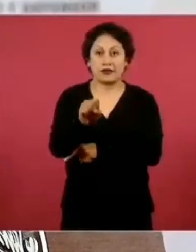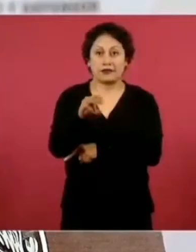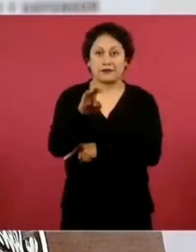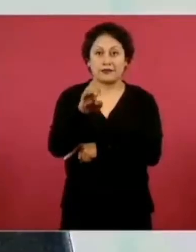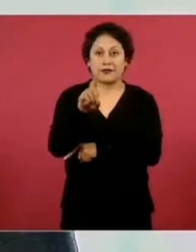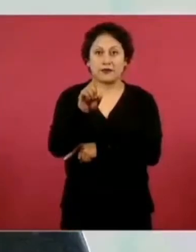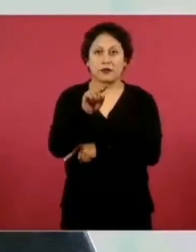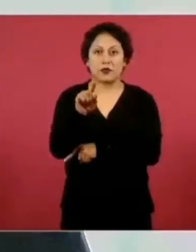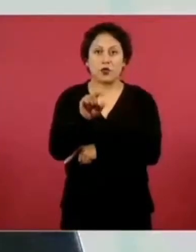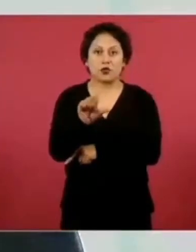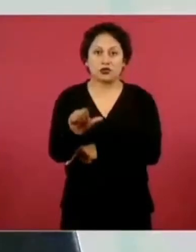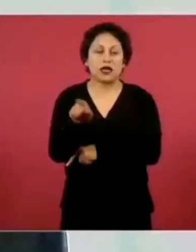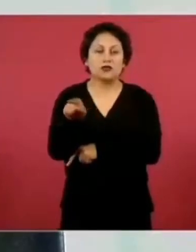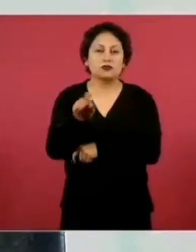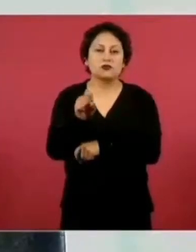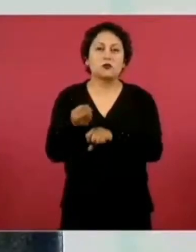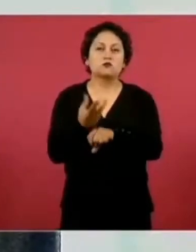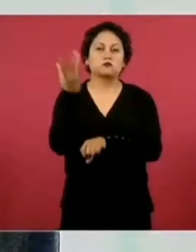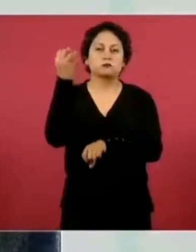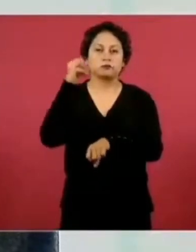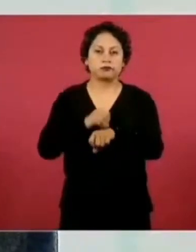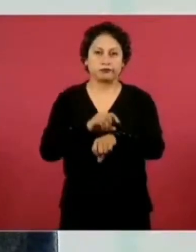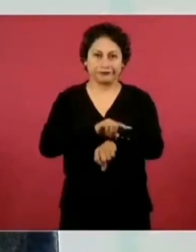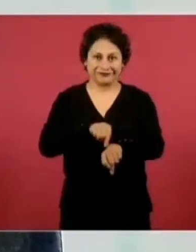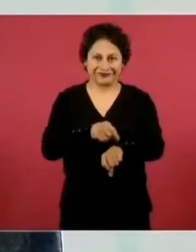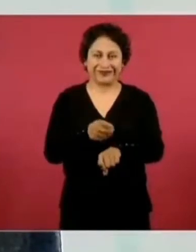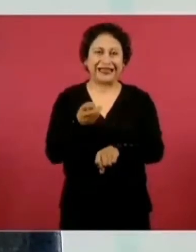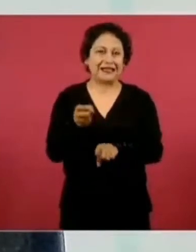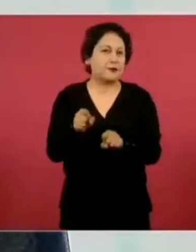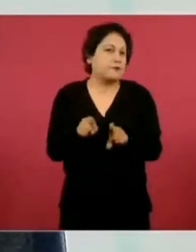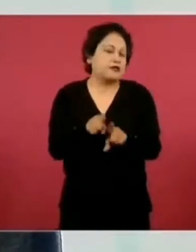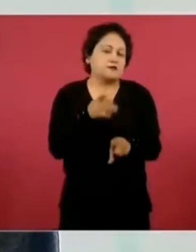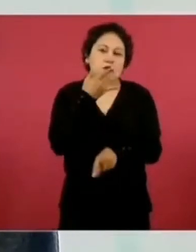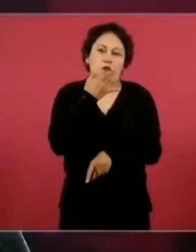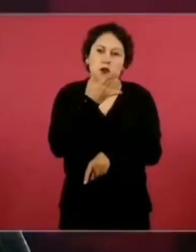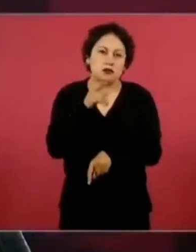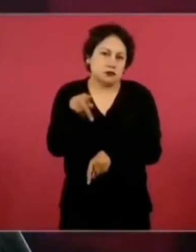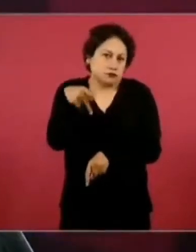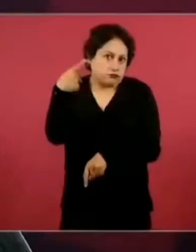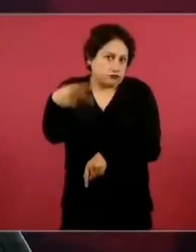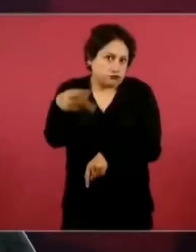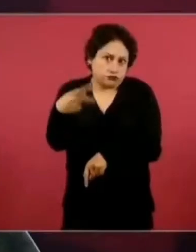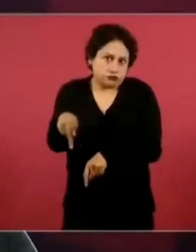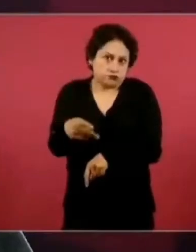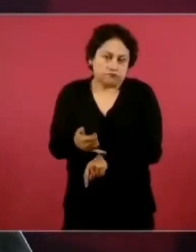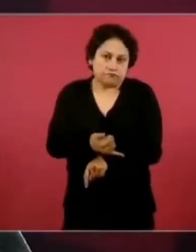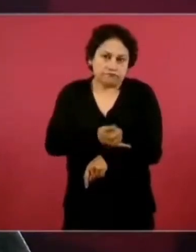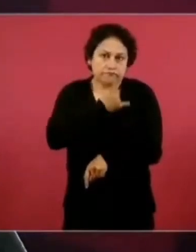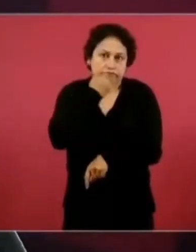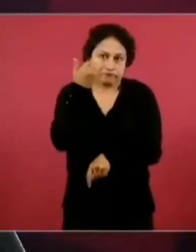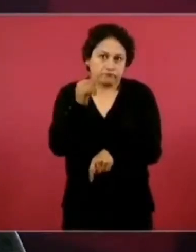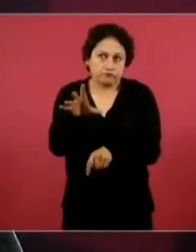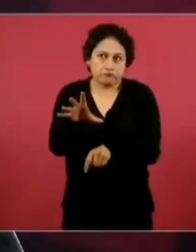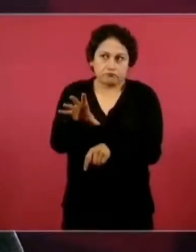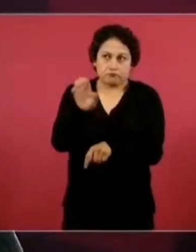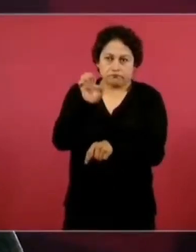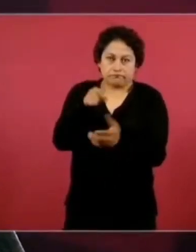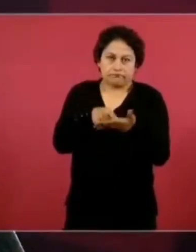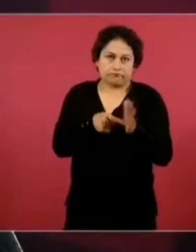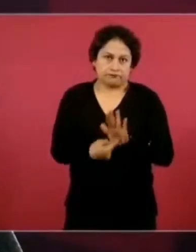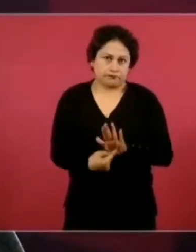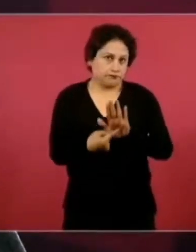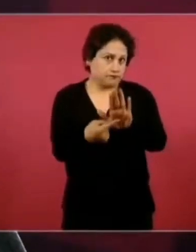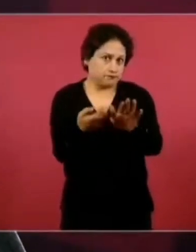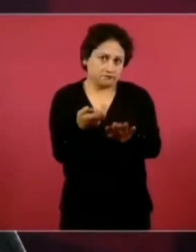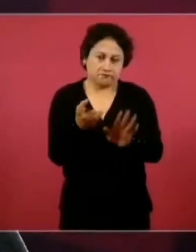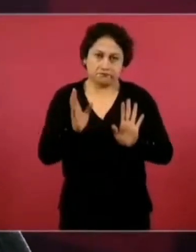aquí con nombre y apellido. Dice, le contesta a su columna la ministra